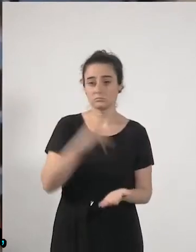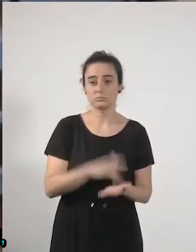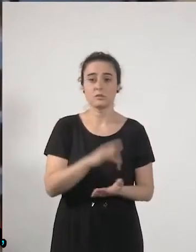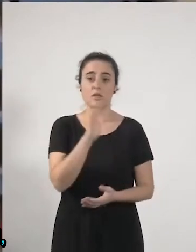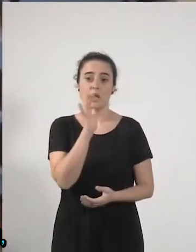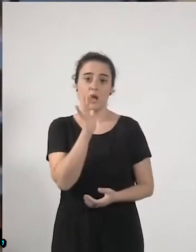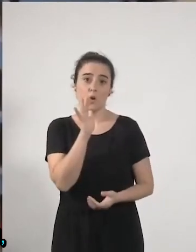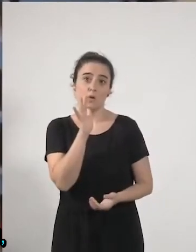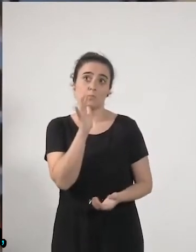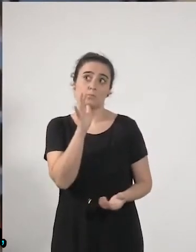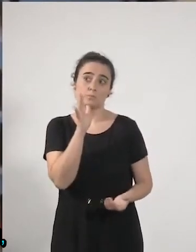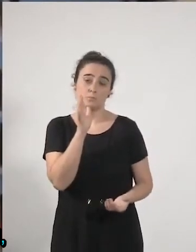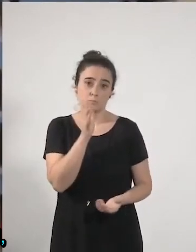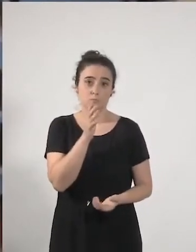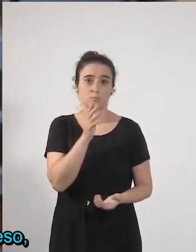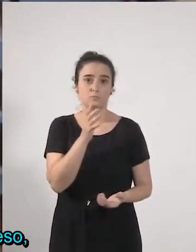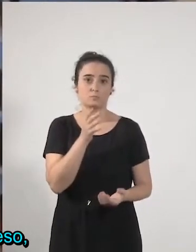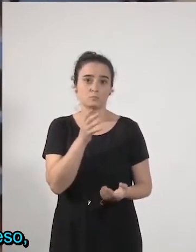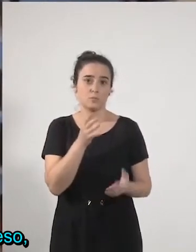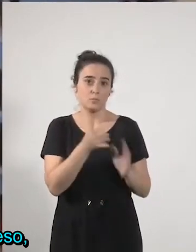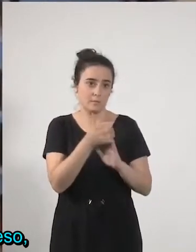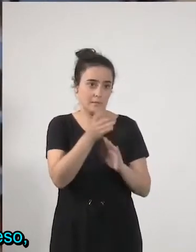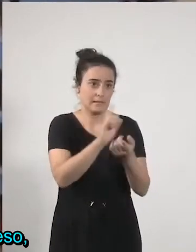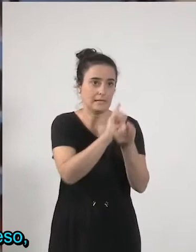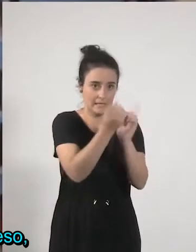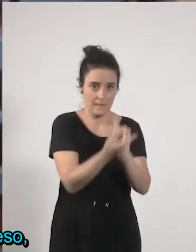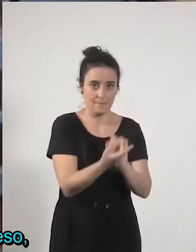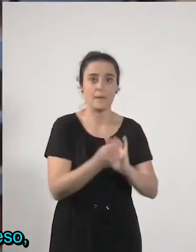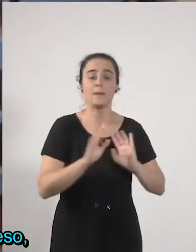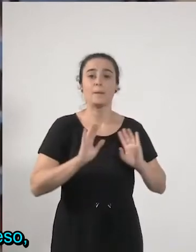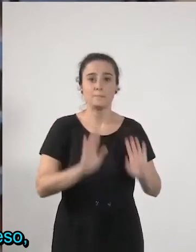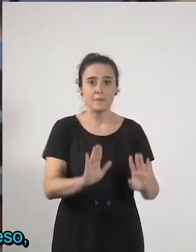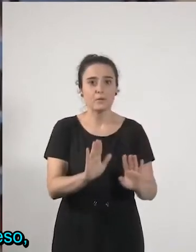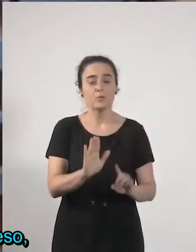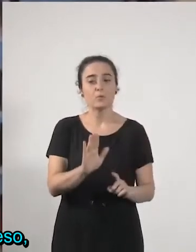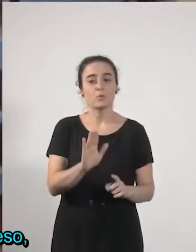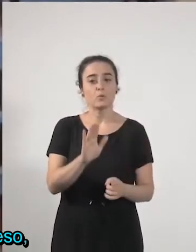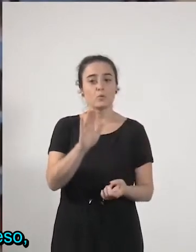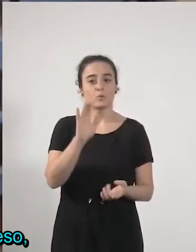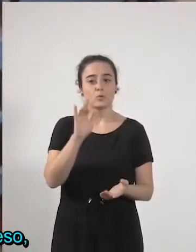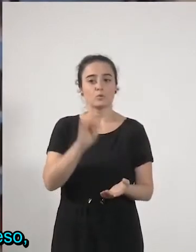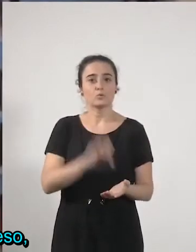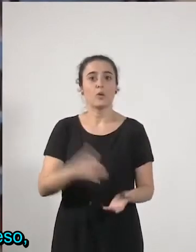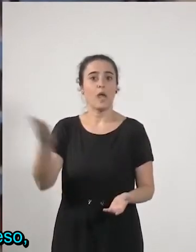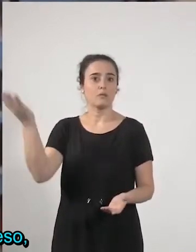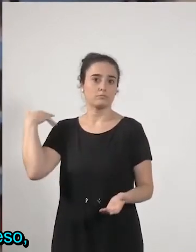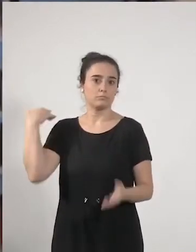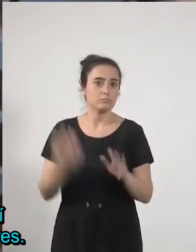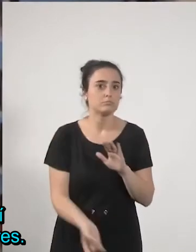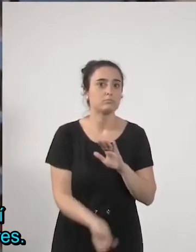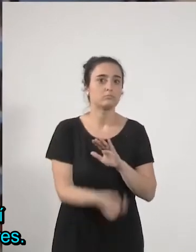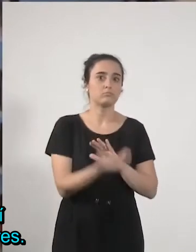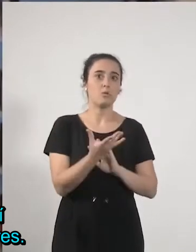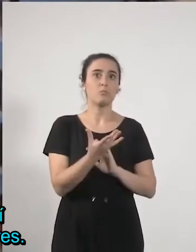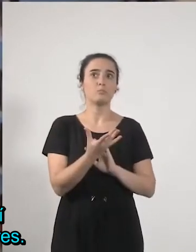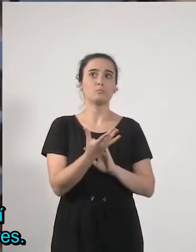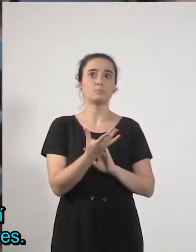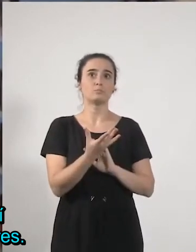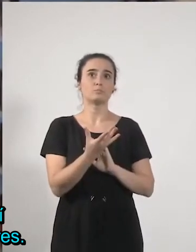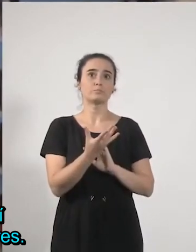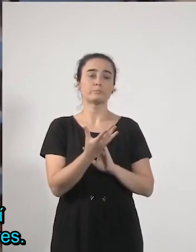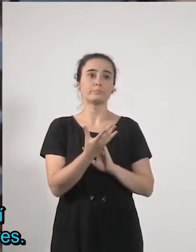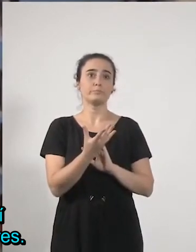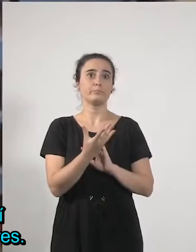bueno se va a cambiar y tal pues trajo unos que trajera y apareciera con eso pero si